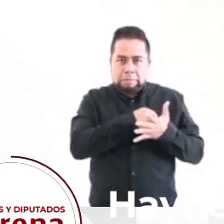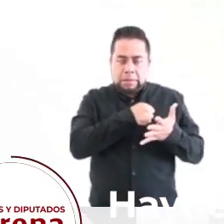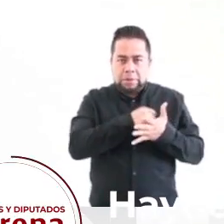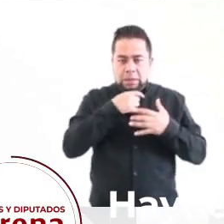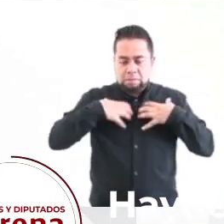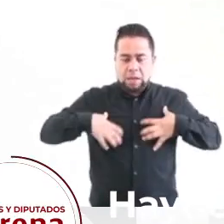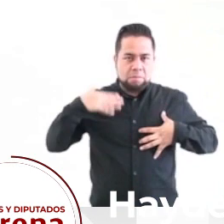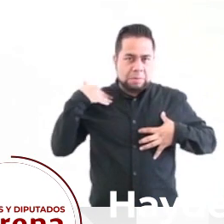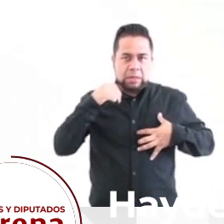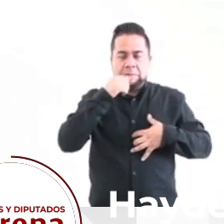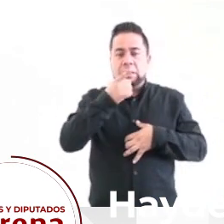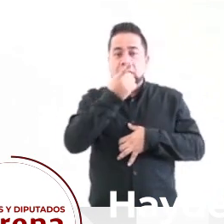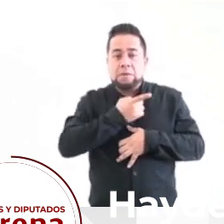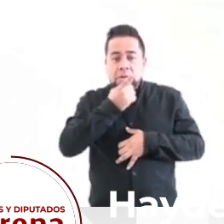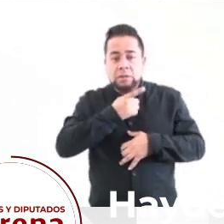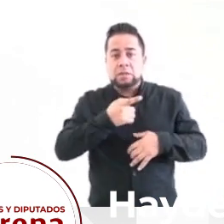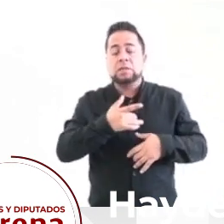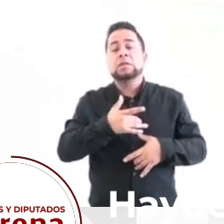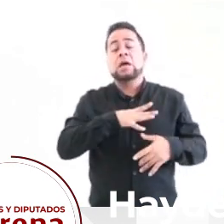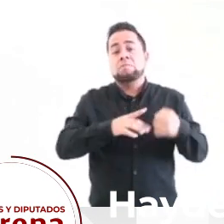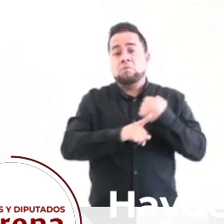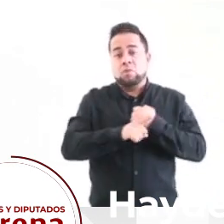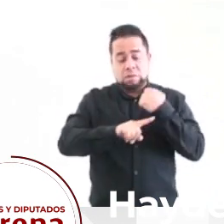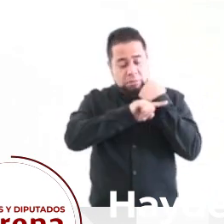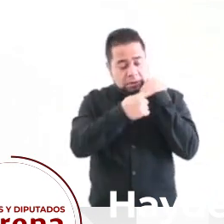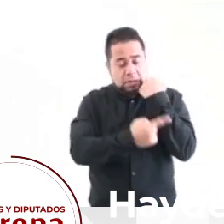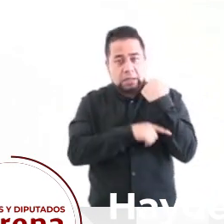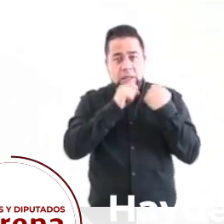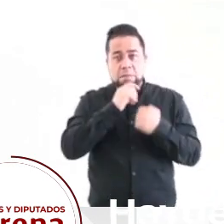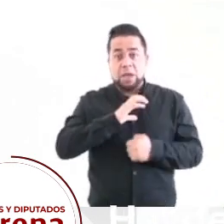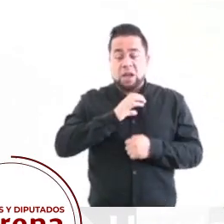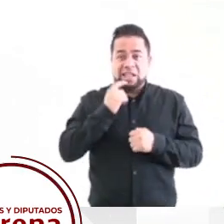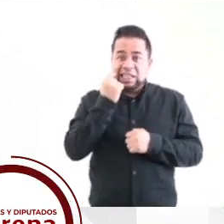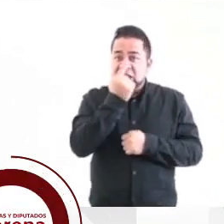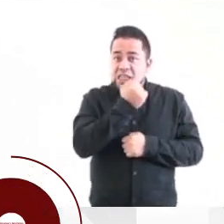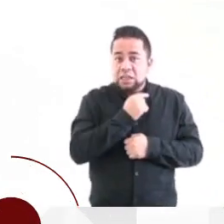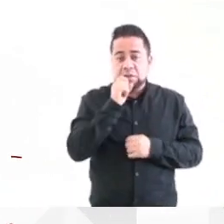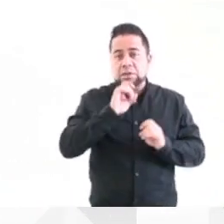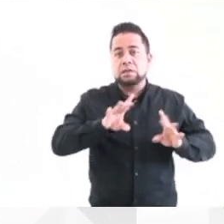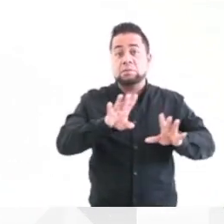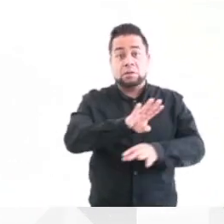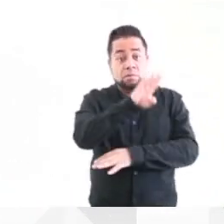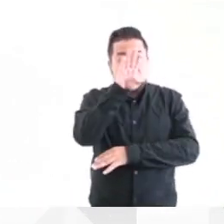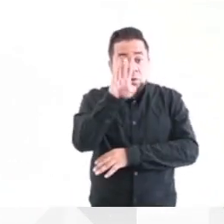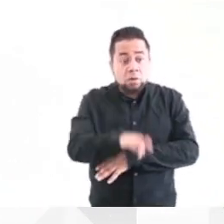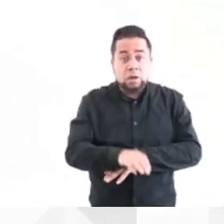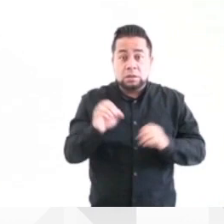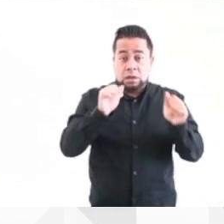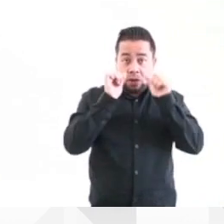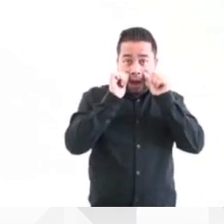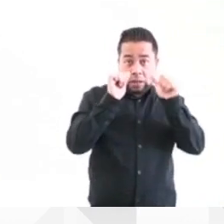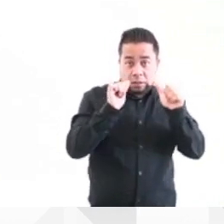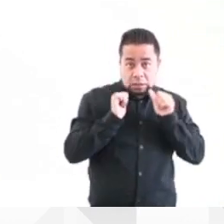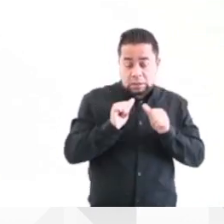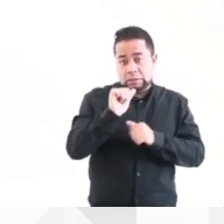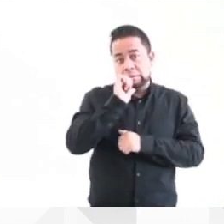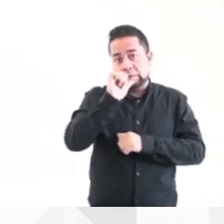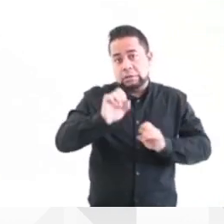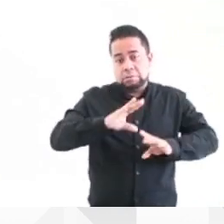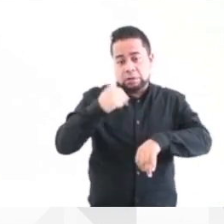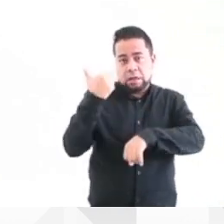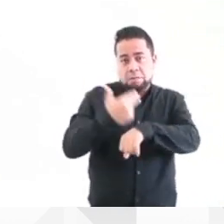pulmonares, diabetes, problemas en el embarazo, cáncer bucal e incluso pueden ocasionar la muerte si no son atendidas y